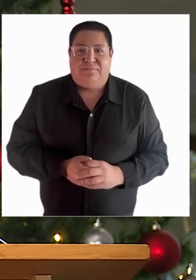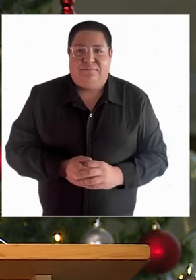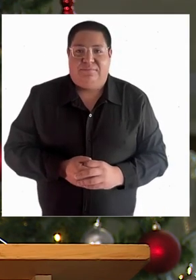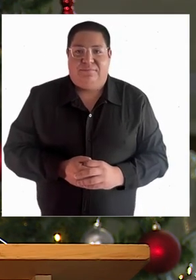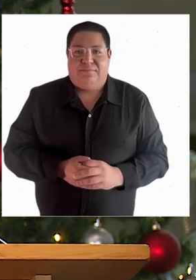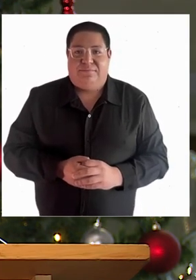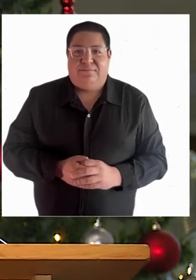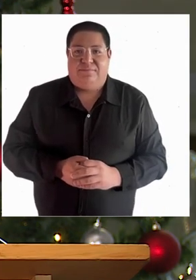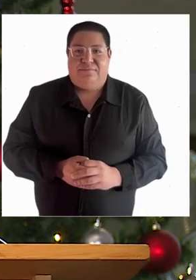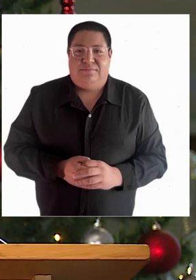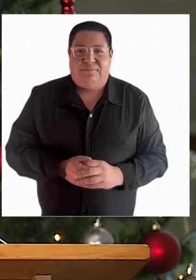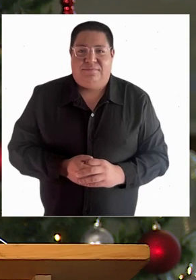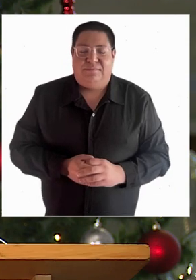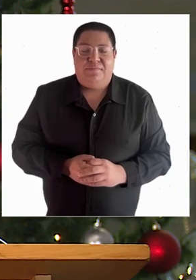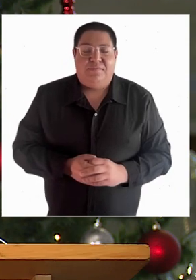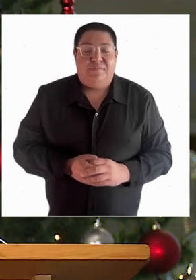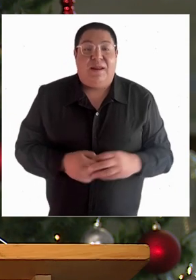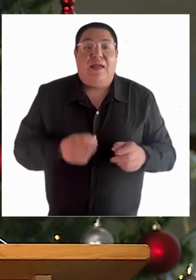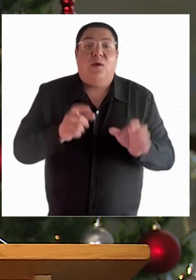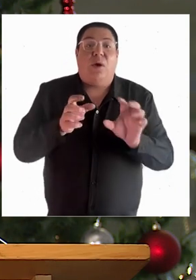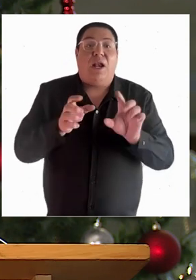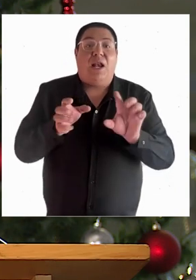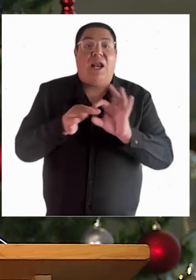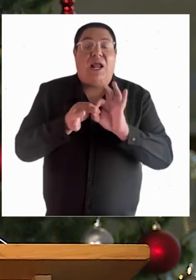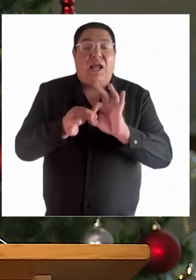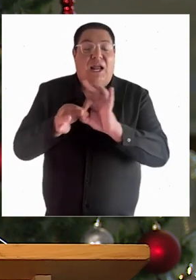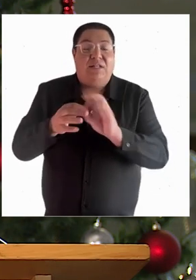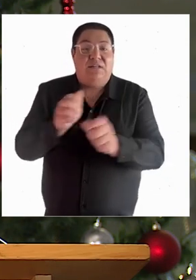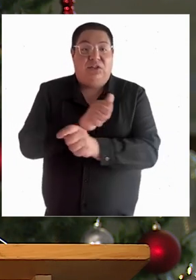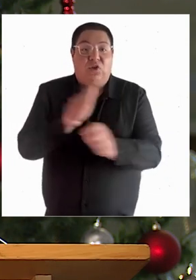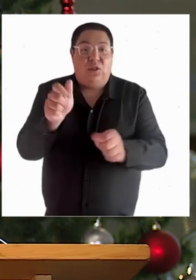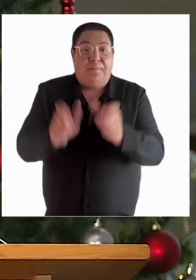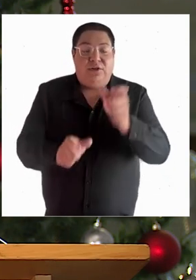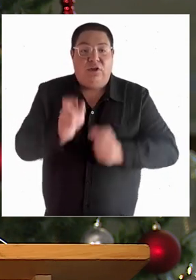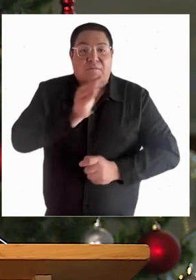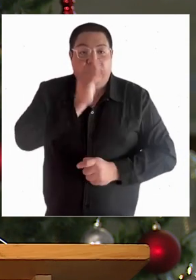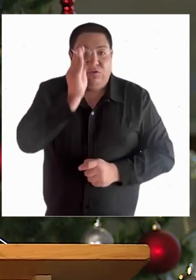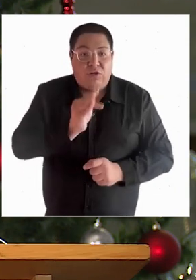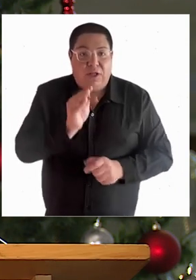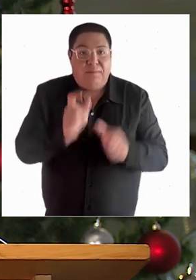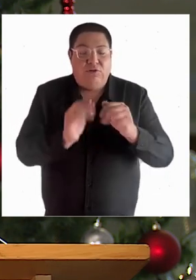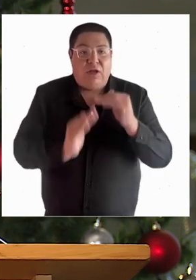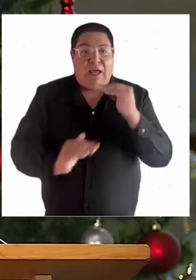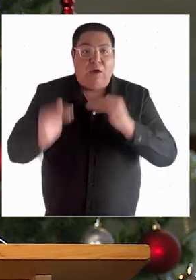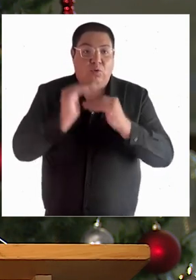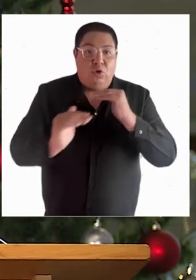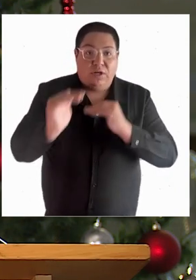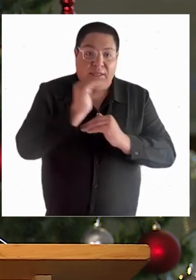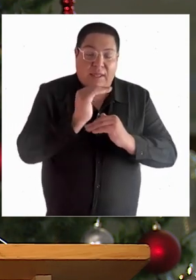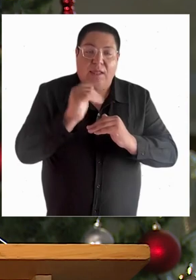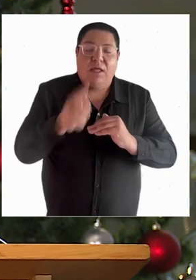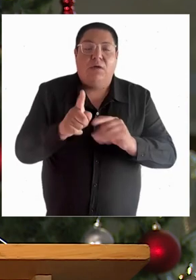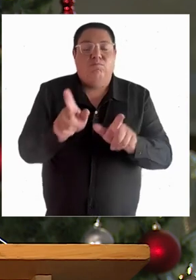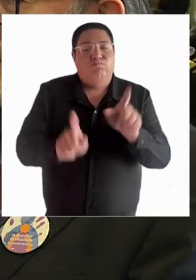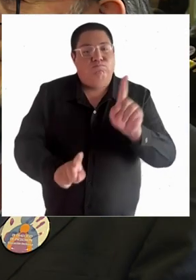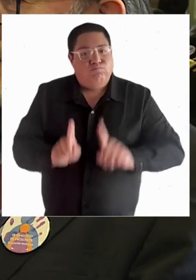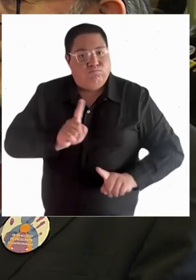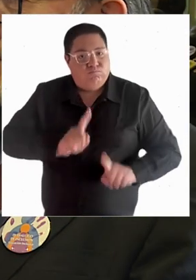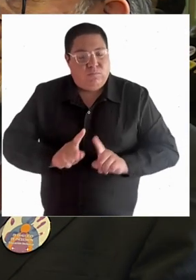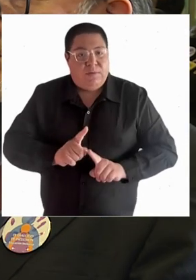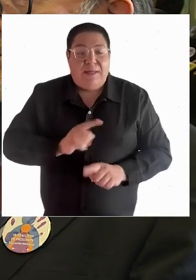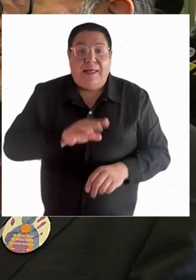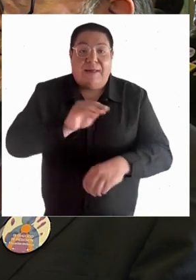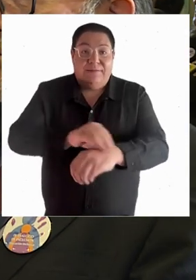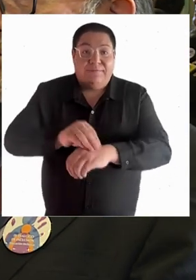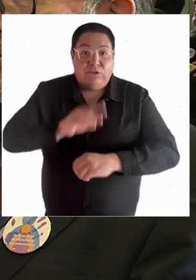.bcn.cl. Los invitamos también a enviar preguntas comentando las historias de este diálogo de inclusión en el